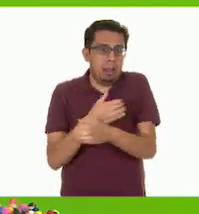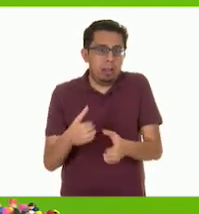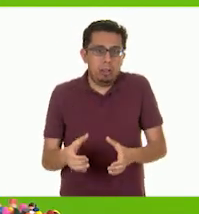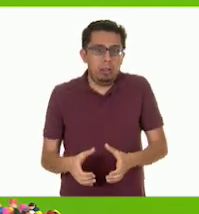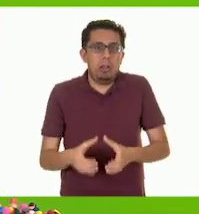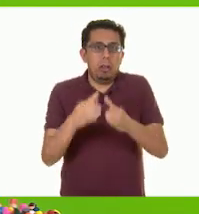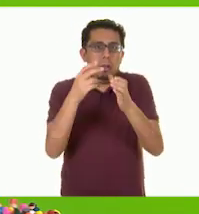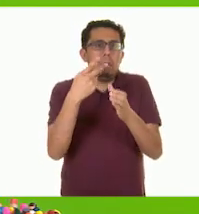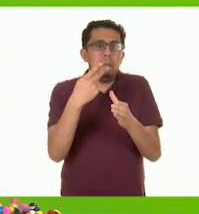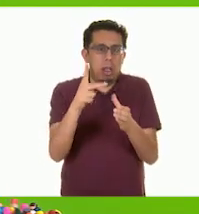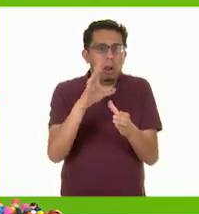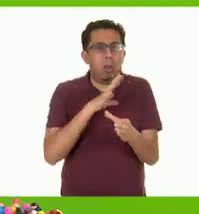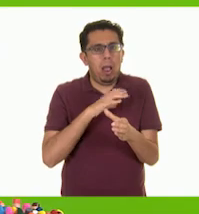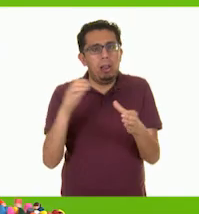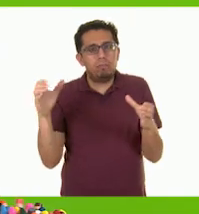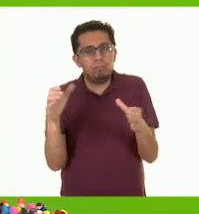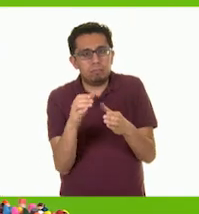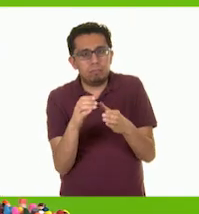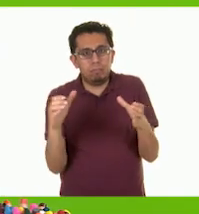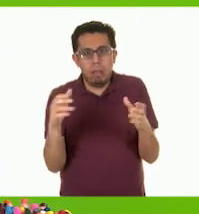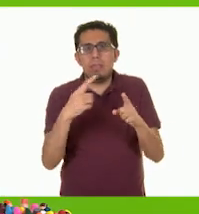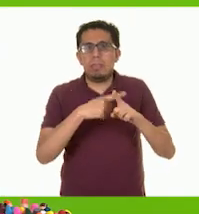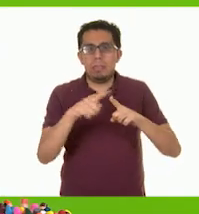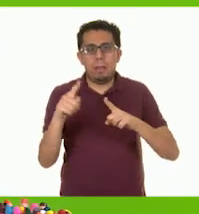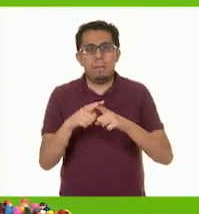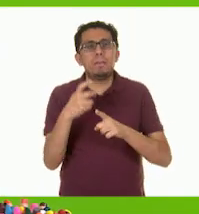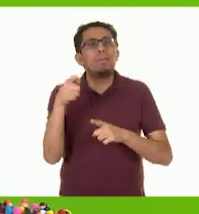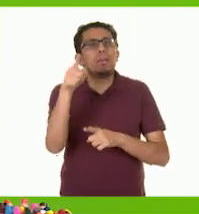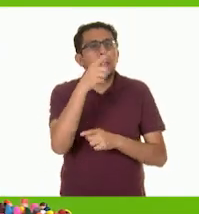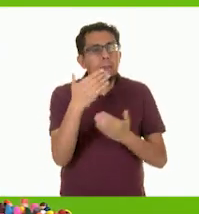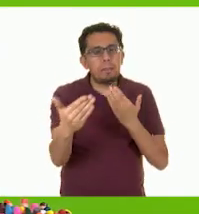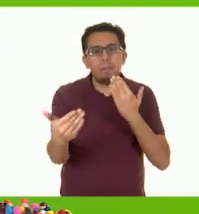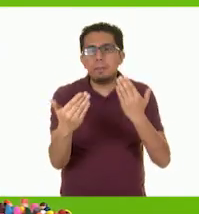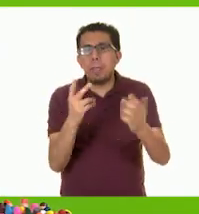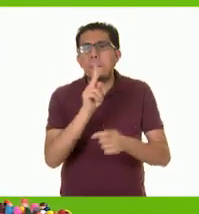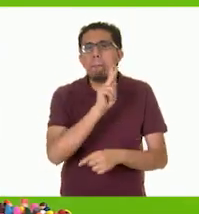tamaño. ¿Qué otra similitud encuentras tú allá en casa?